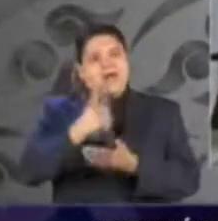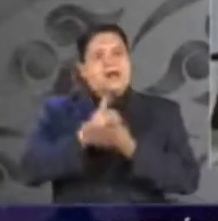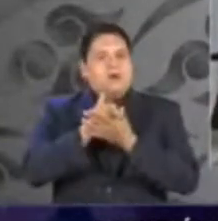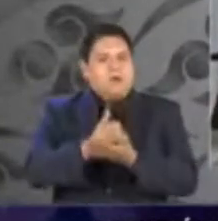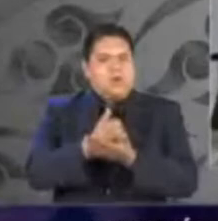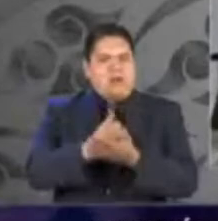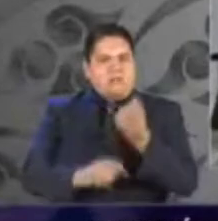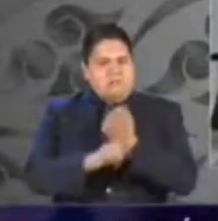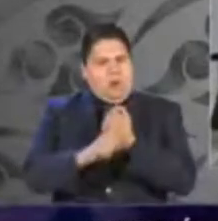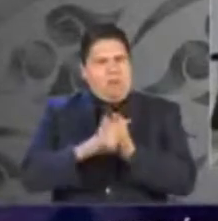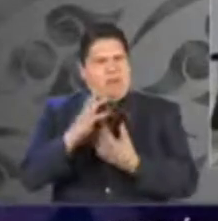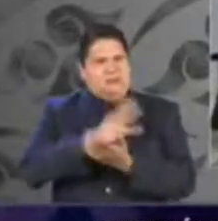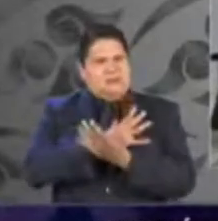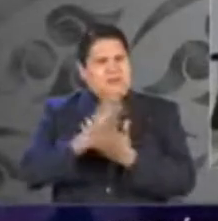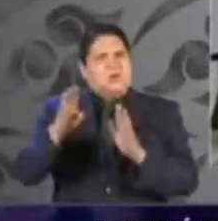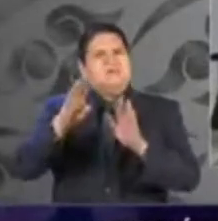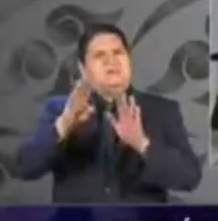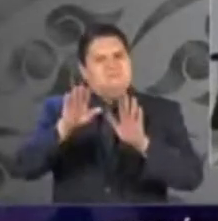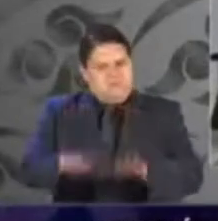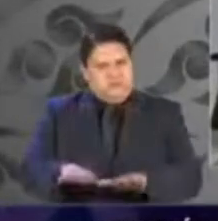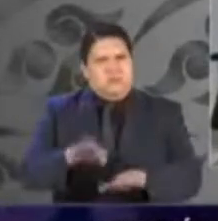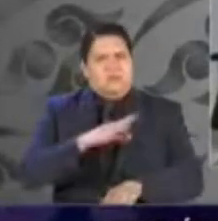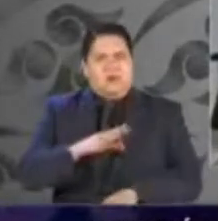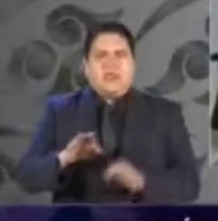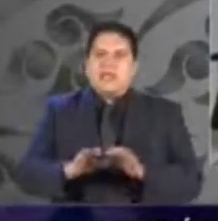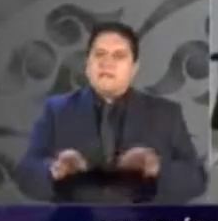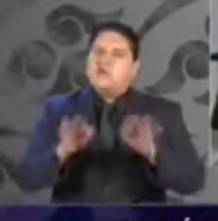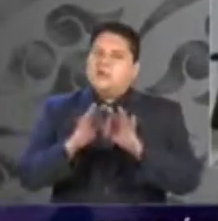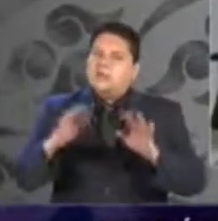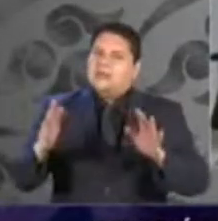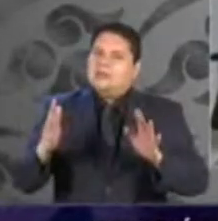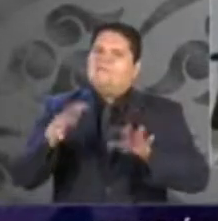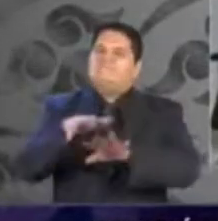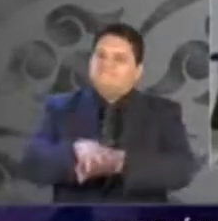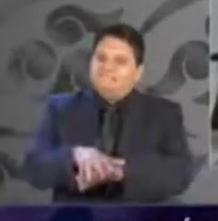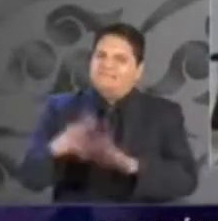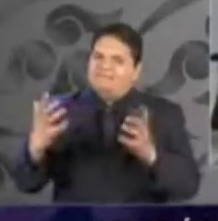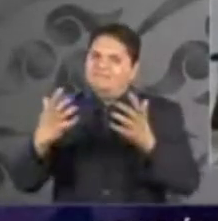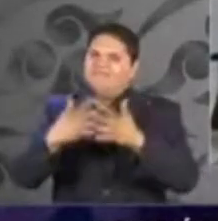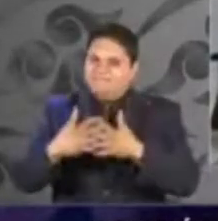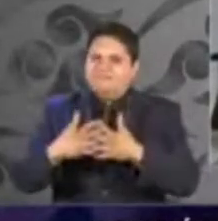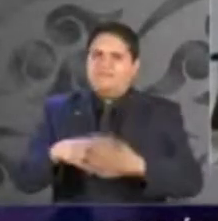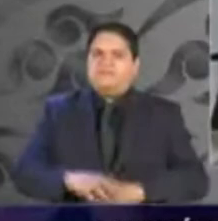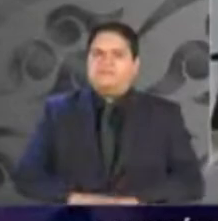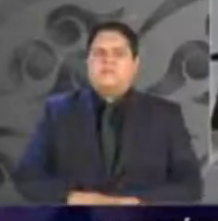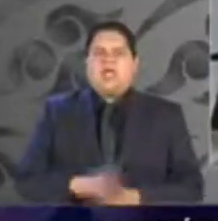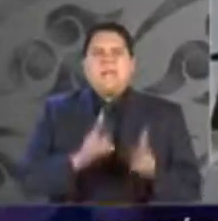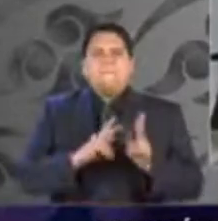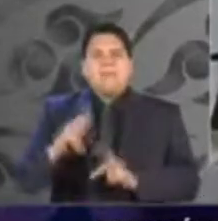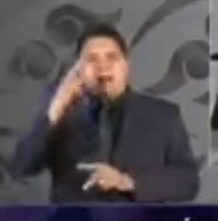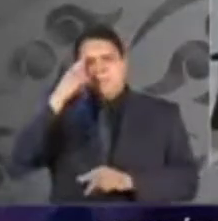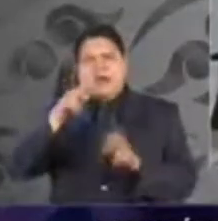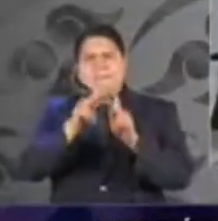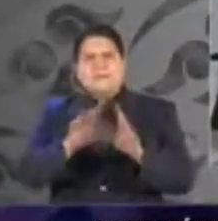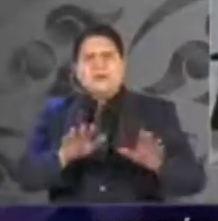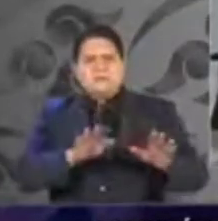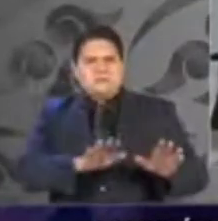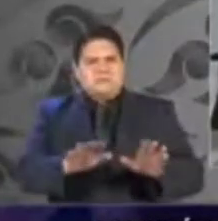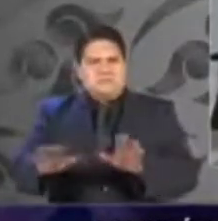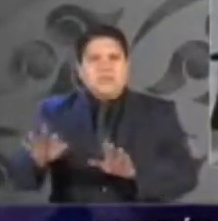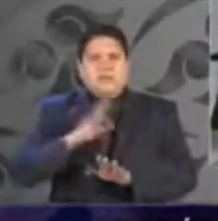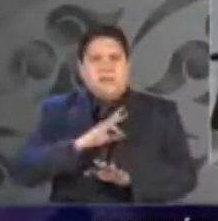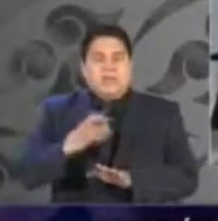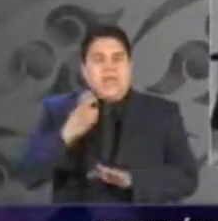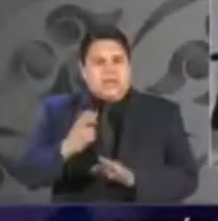necesita de colaboración y de coordinación. El plan de pacificación está funcionando. Se están atendiendo